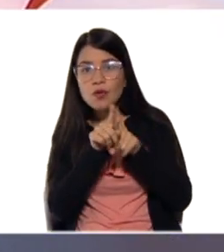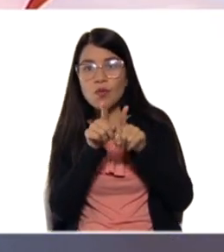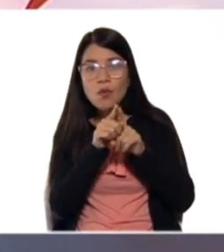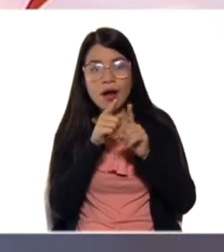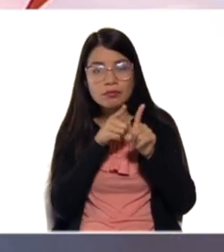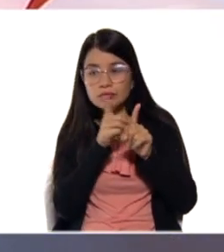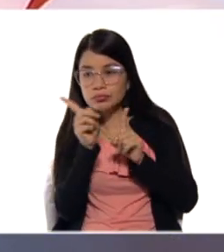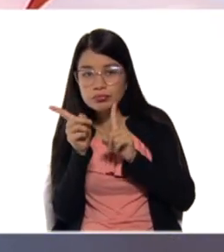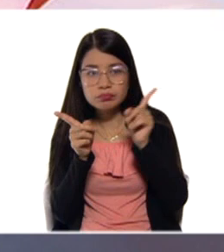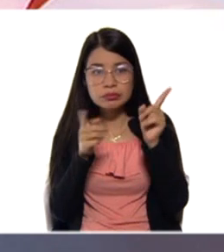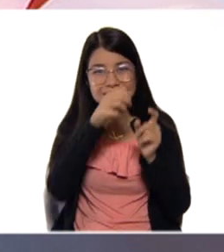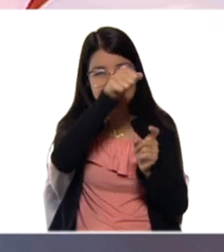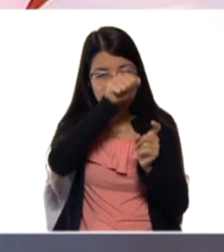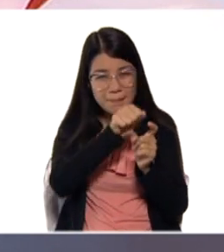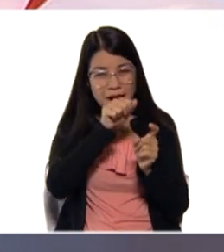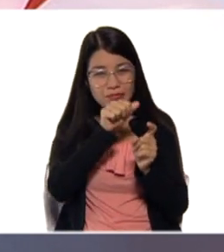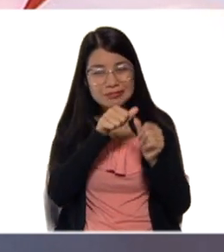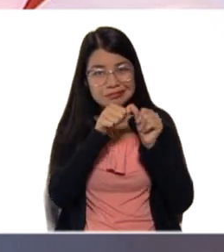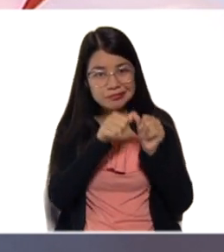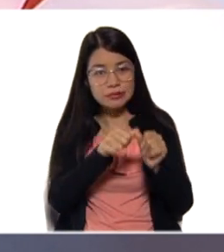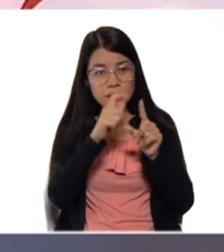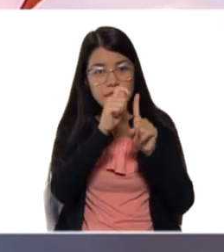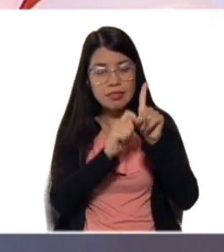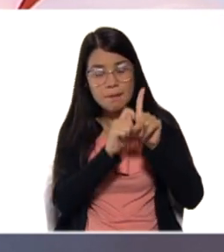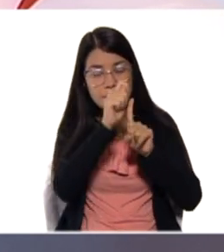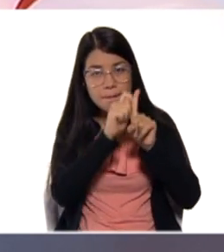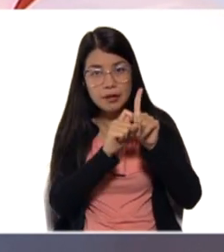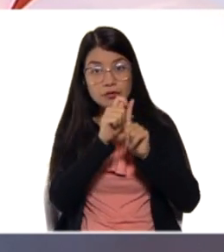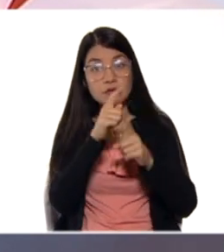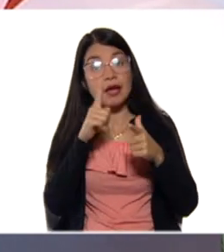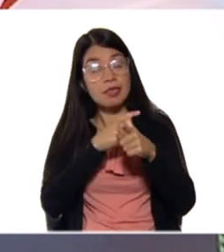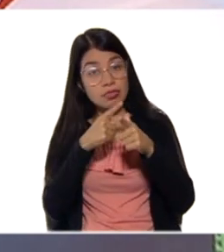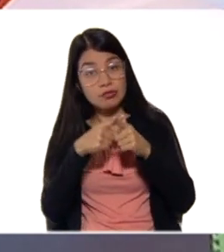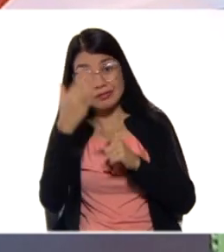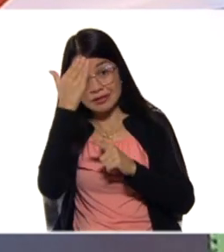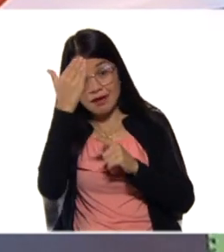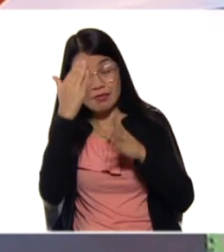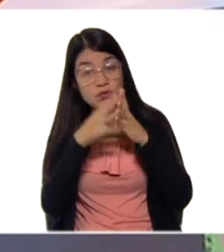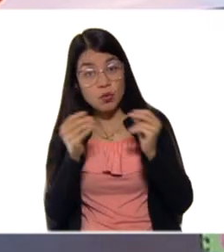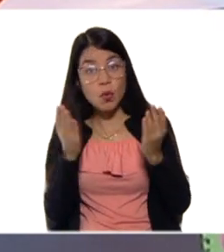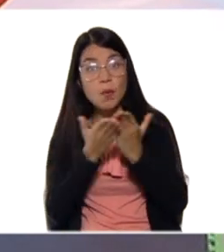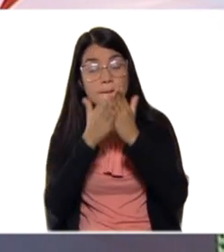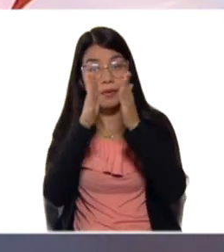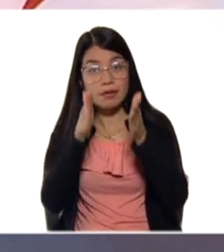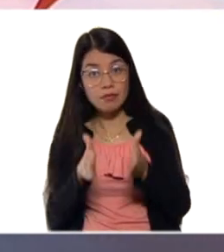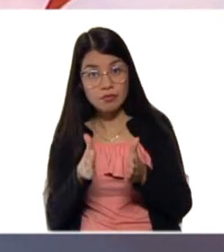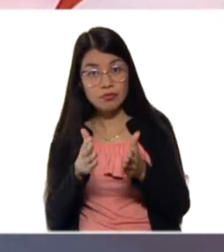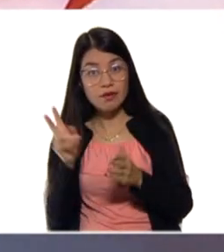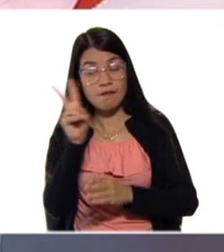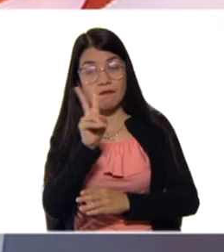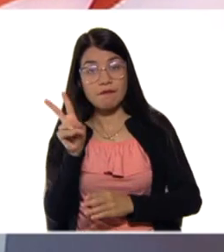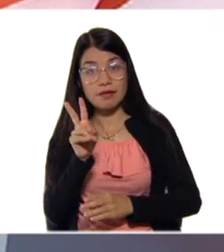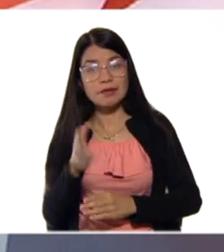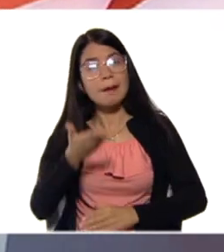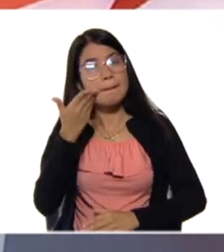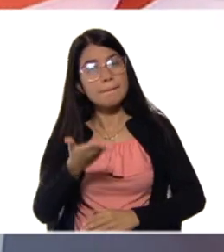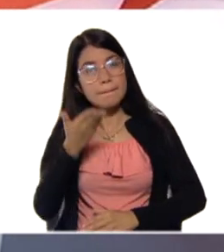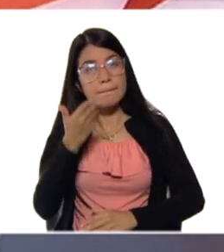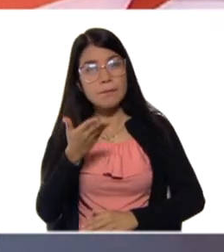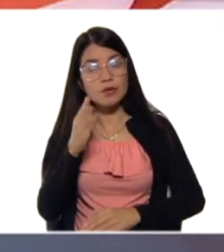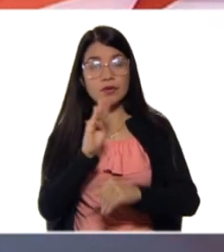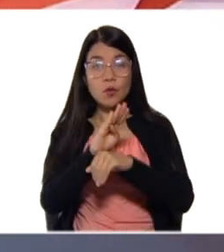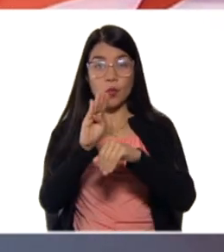Bueno, entonces, ya saben todos mis estudiantes de toda Venezuela, lo importante que es